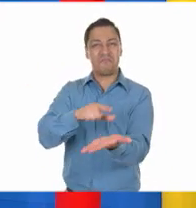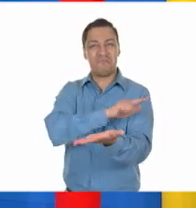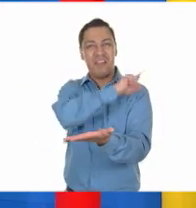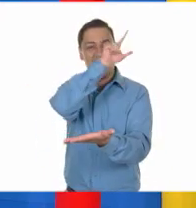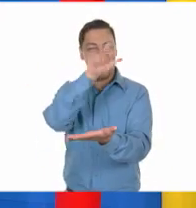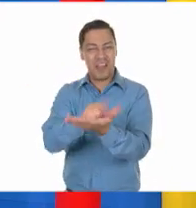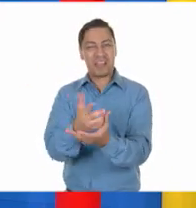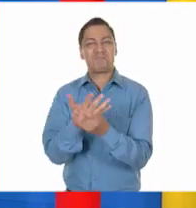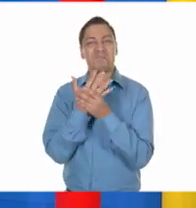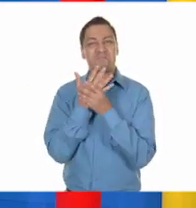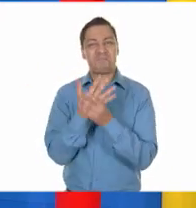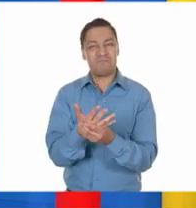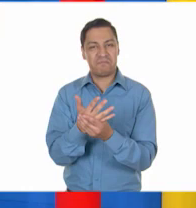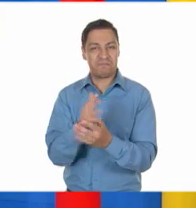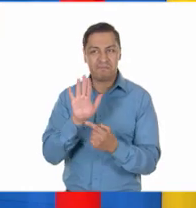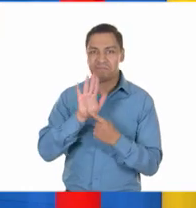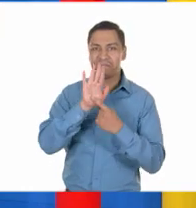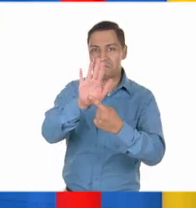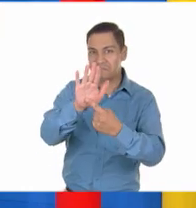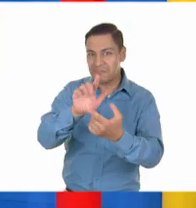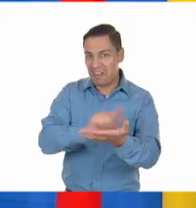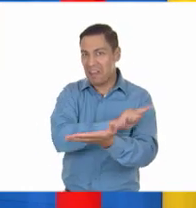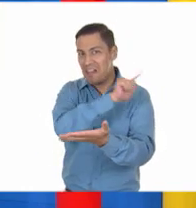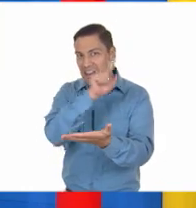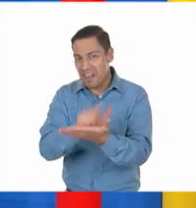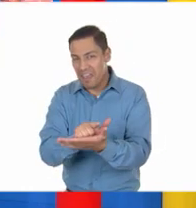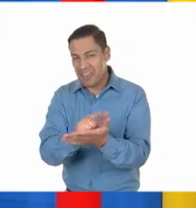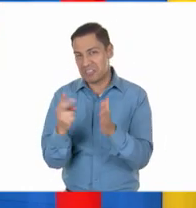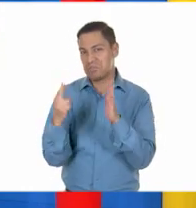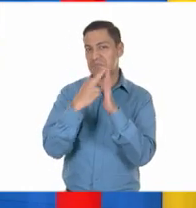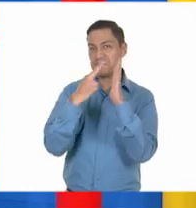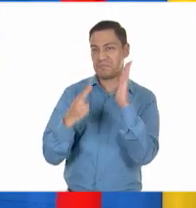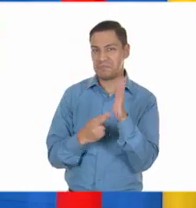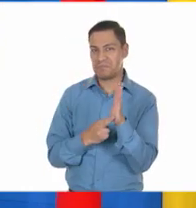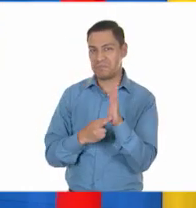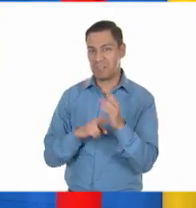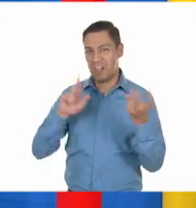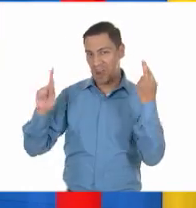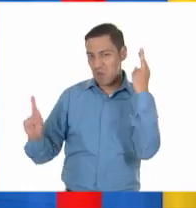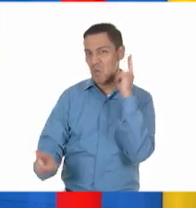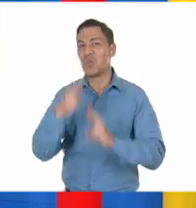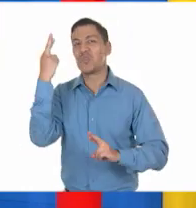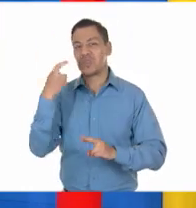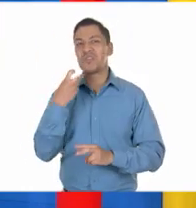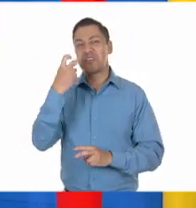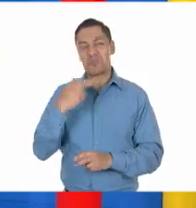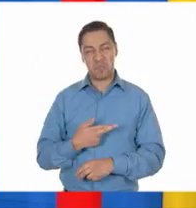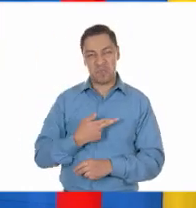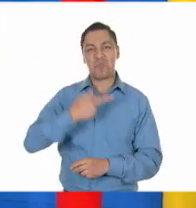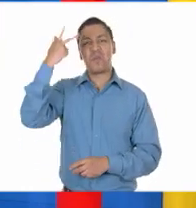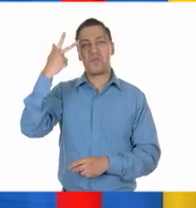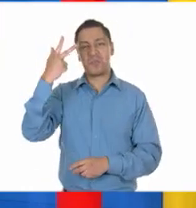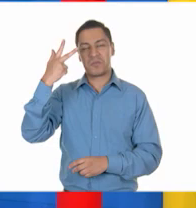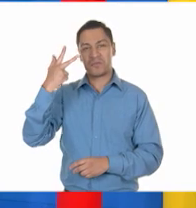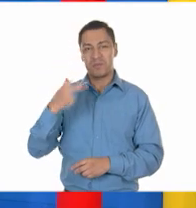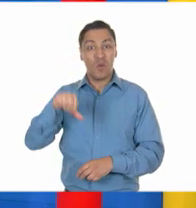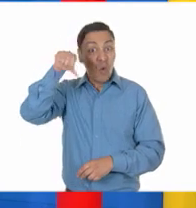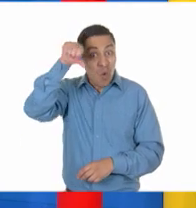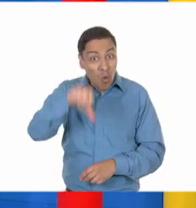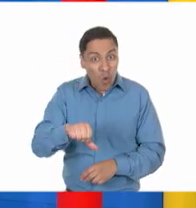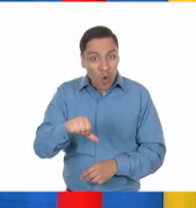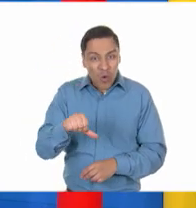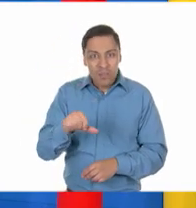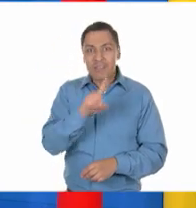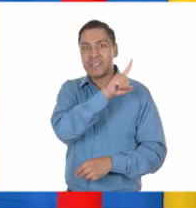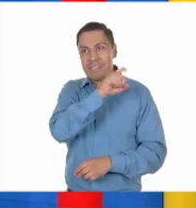establecimiento de ciertos derechos como leyes se consideran el mayor triunfo de la Revolución. Hoy en día, más de 100